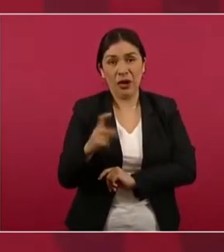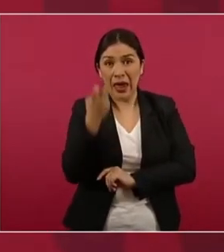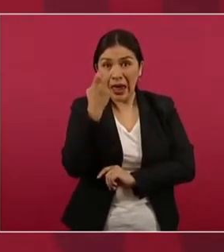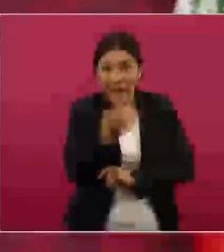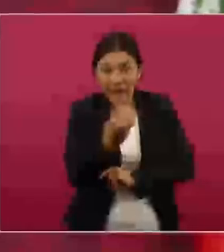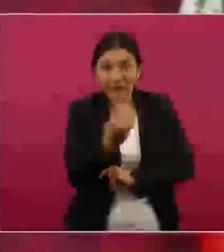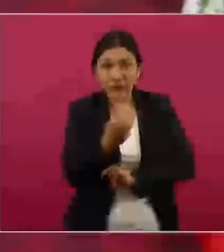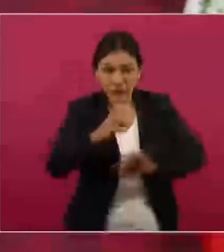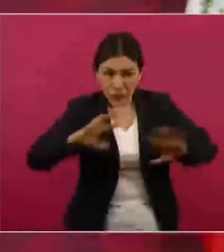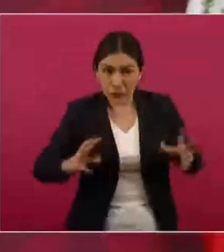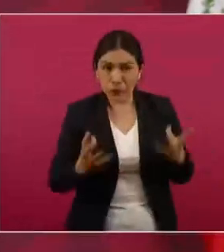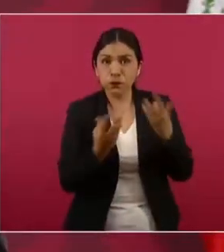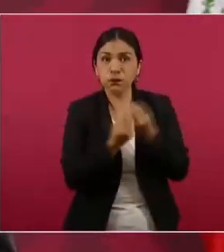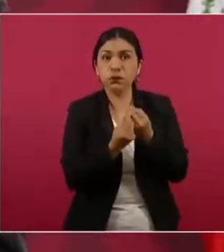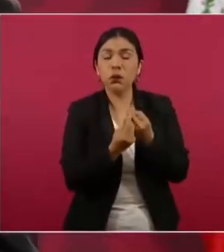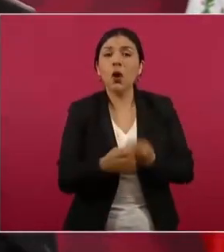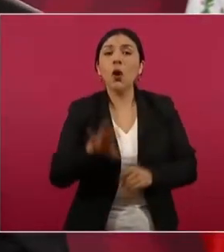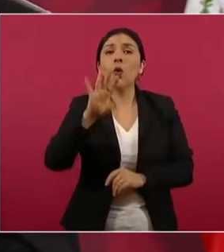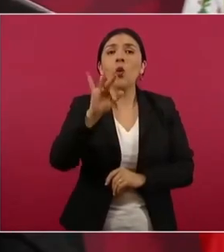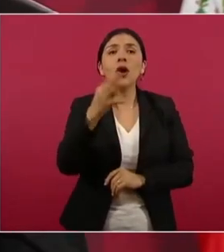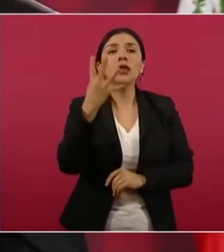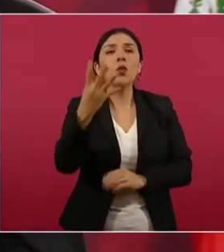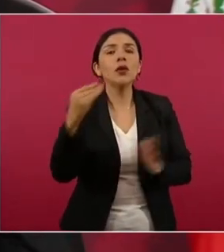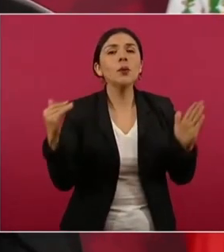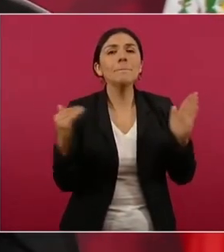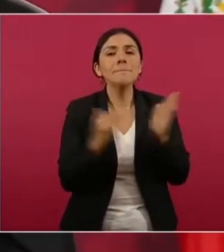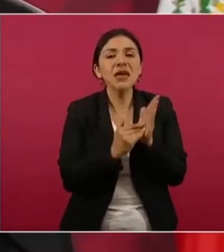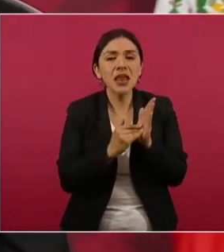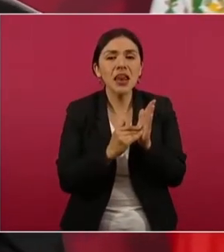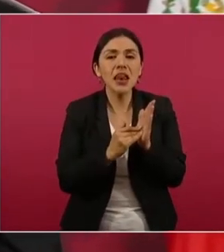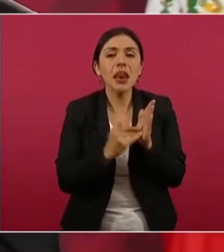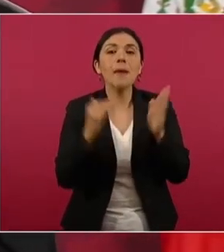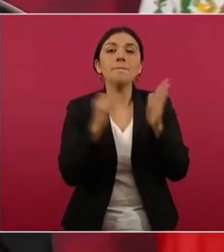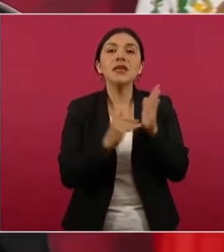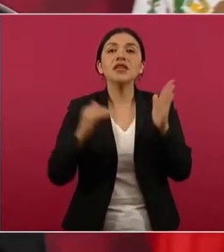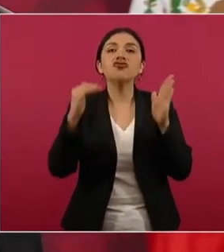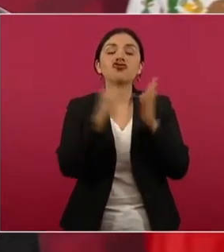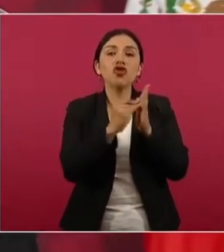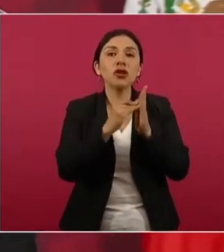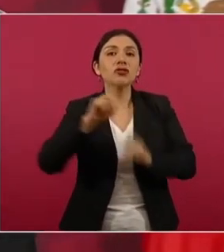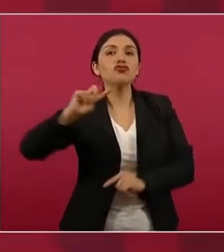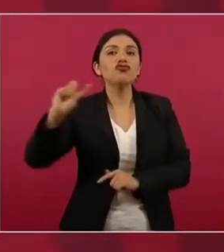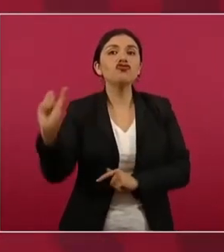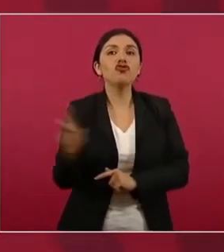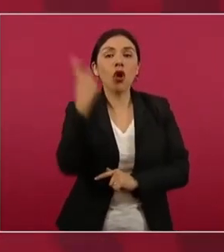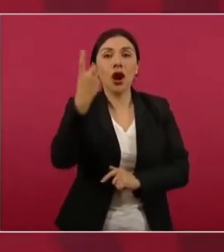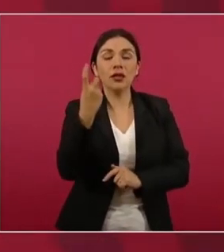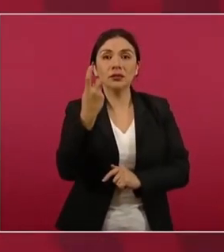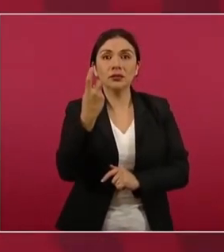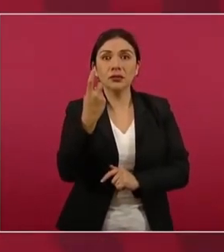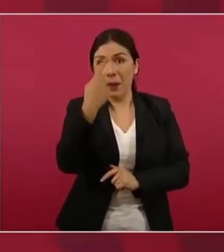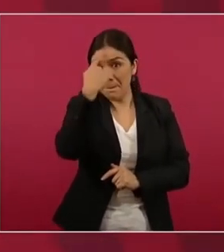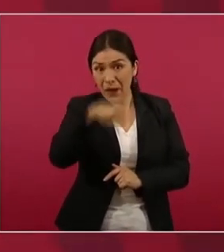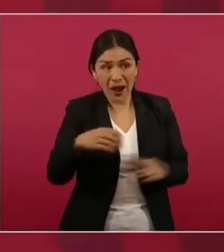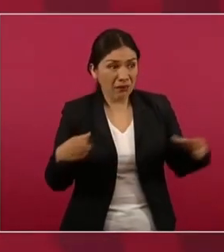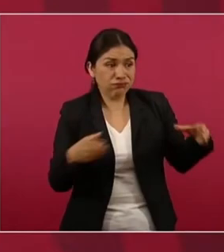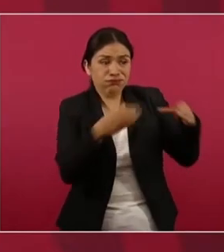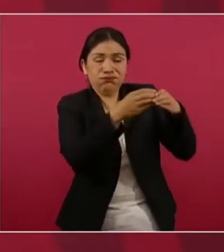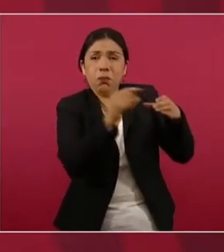44 mil millones de dólares en un grupo.